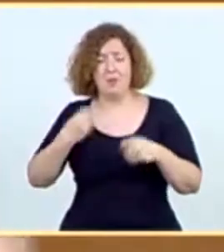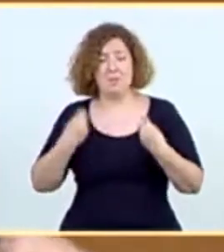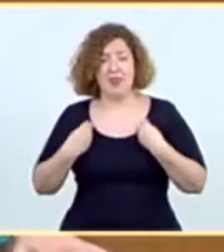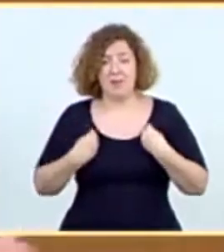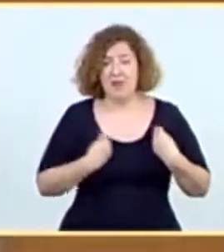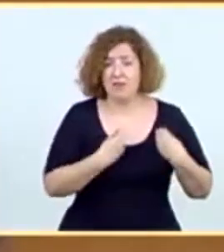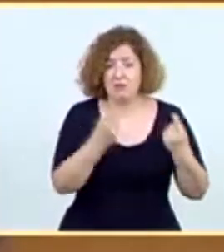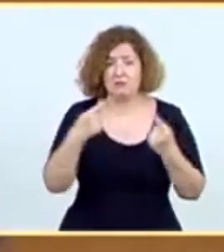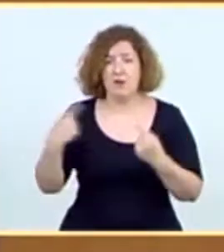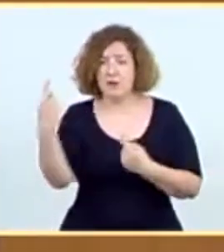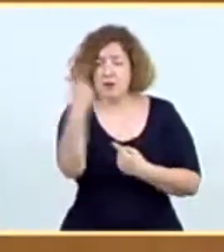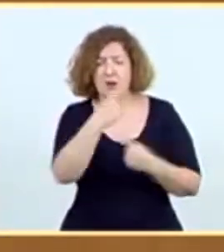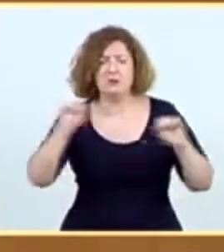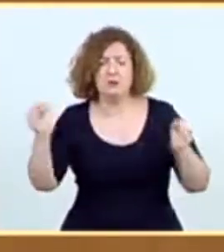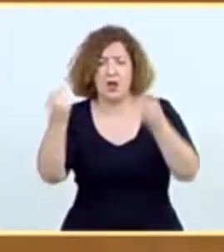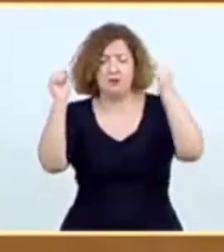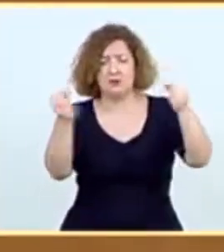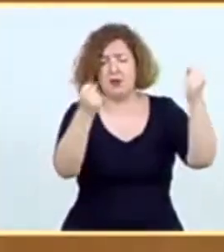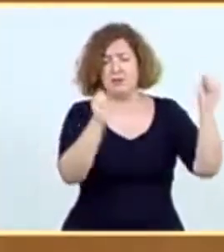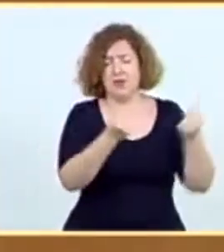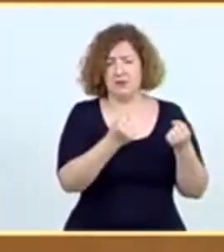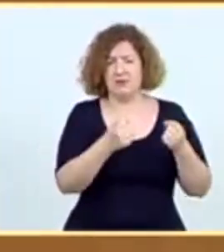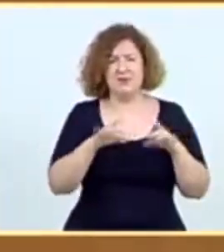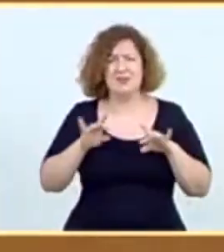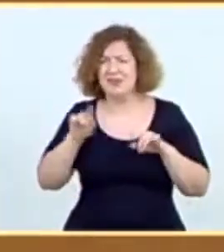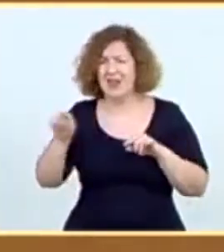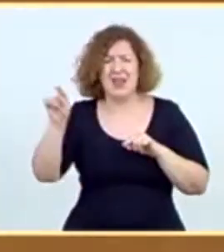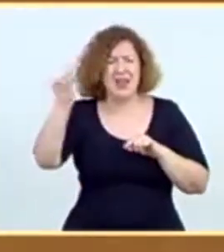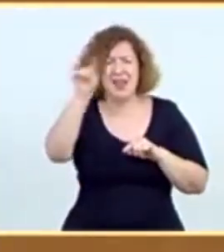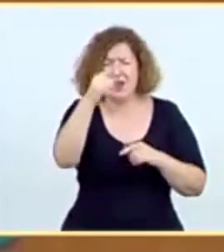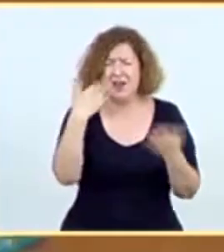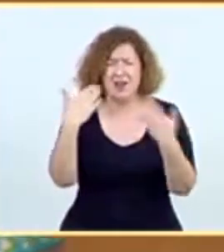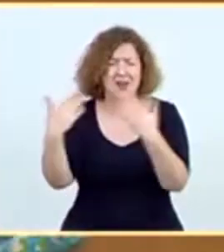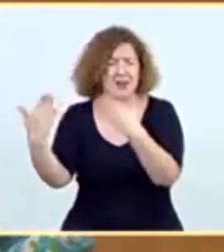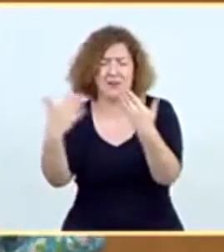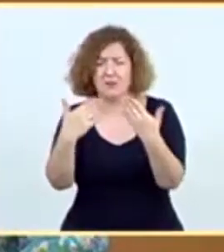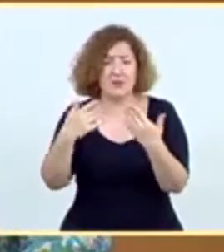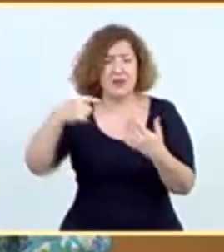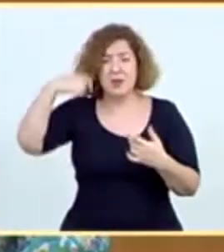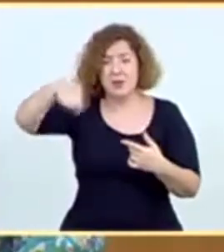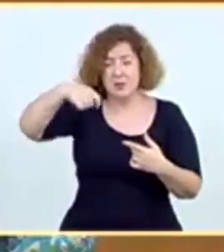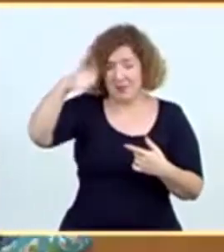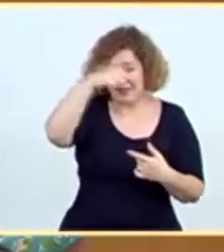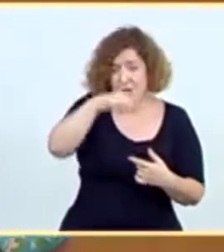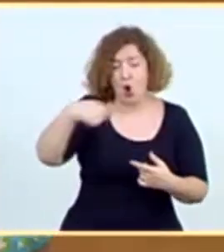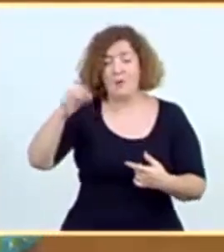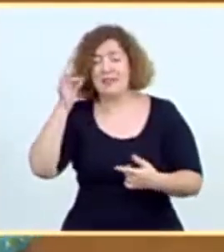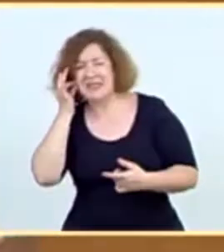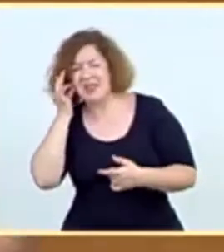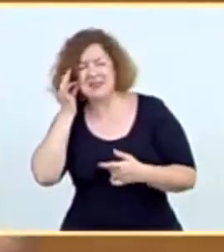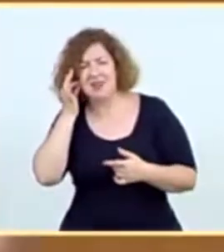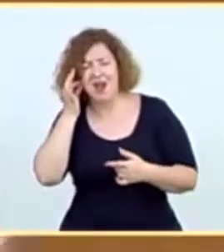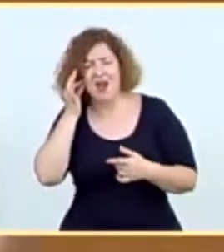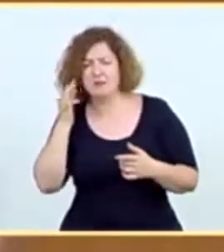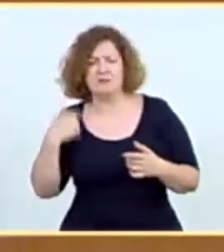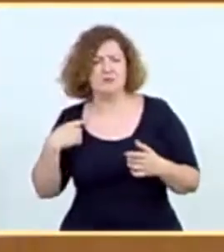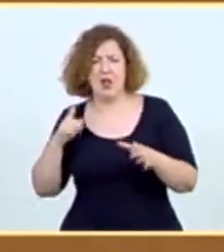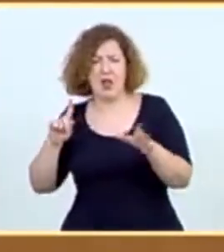vidas. Con todos y cada uno de los territorios, con todos, señoría, porque ningún presidente, ninguna presidenta se ha quedado atrás. Antes, al contrario,